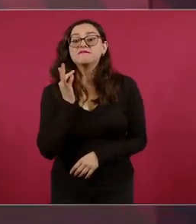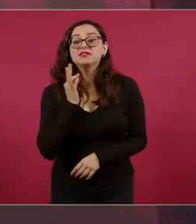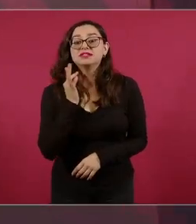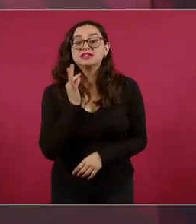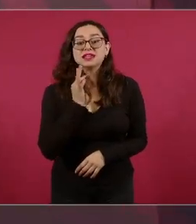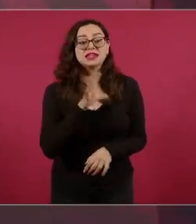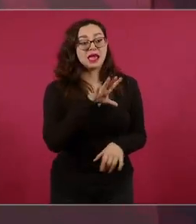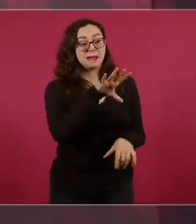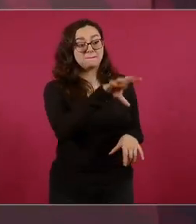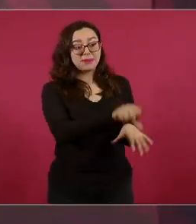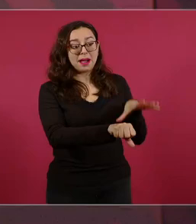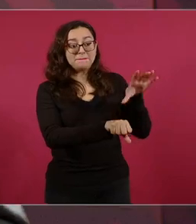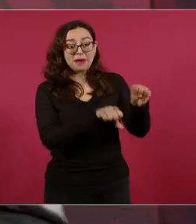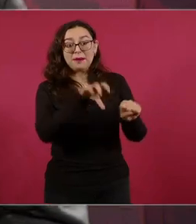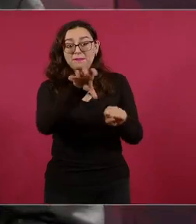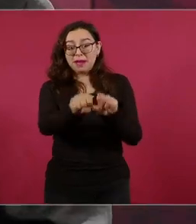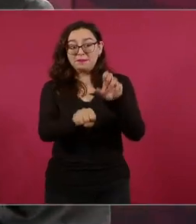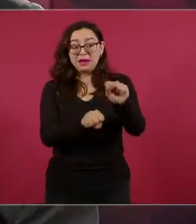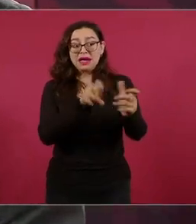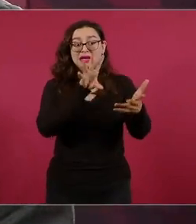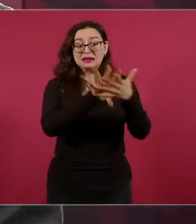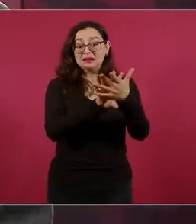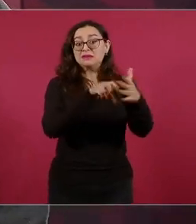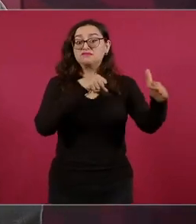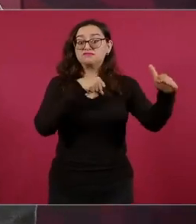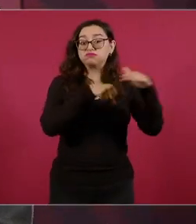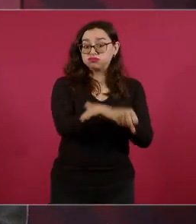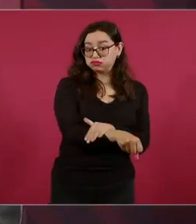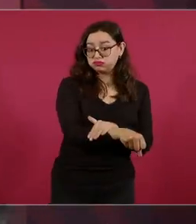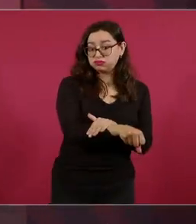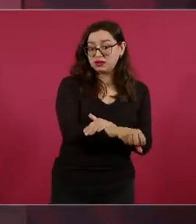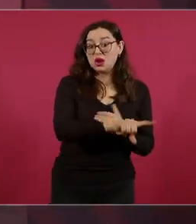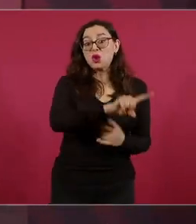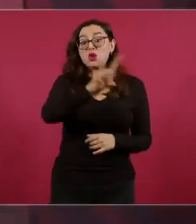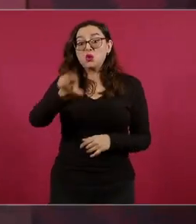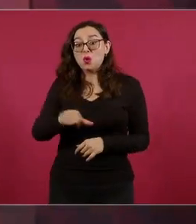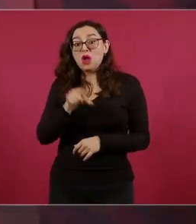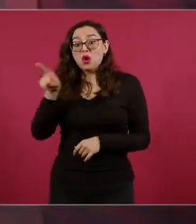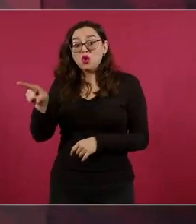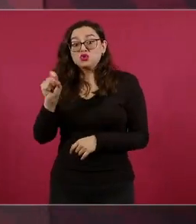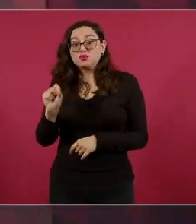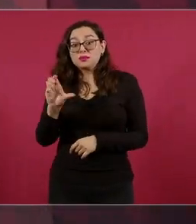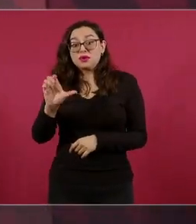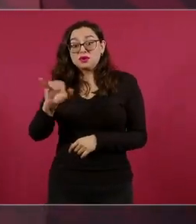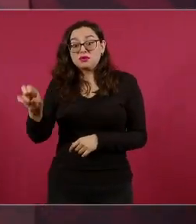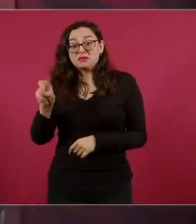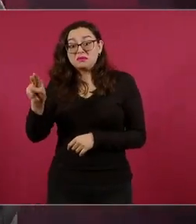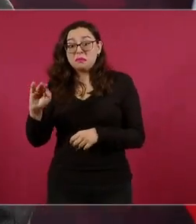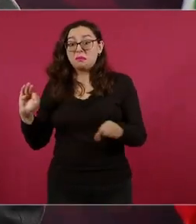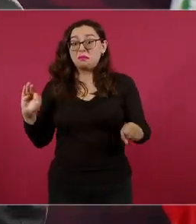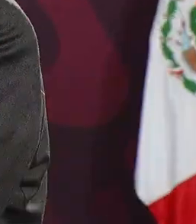responsables de la desaparición de los jóvenes, pero los jueces los liberan.